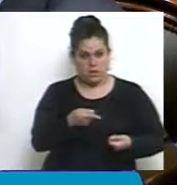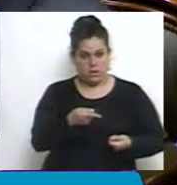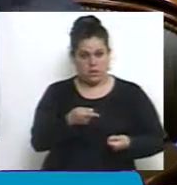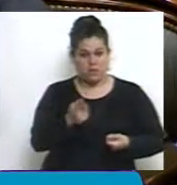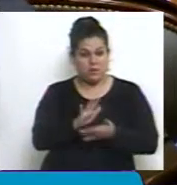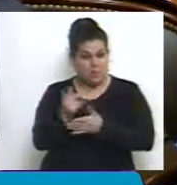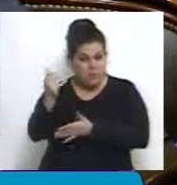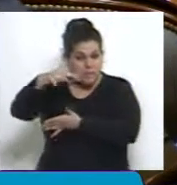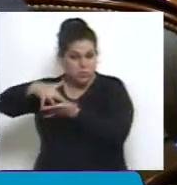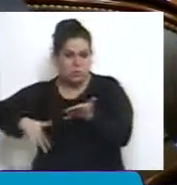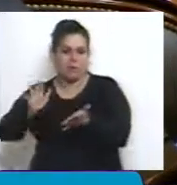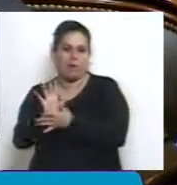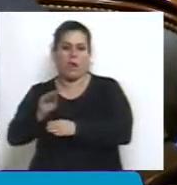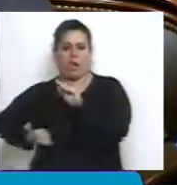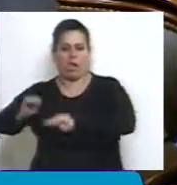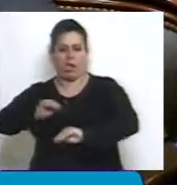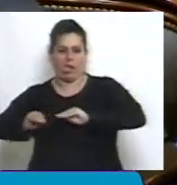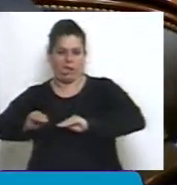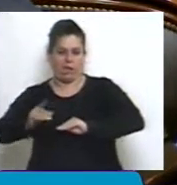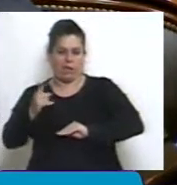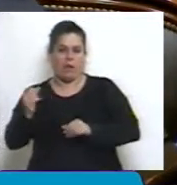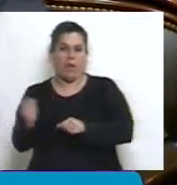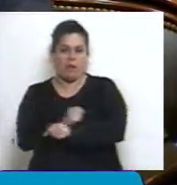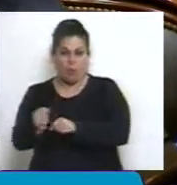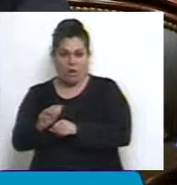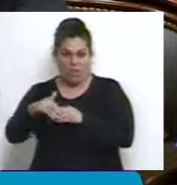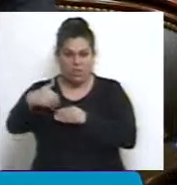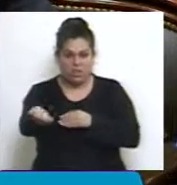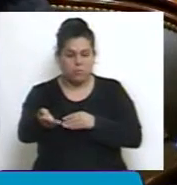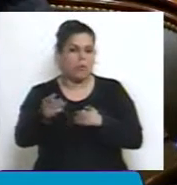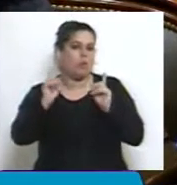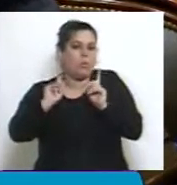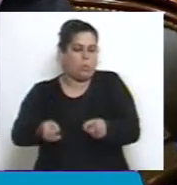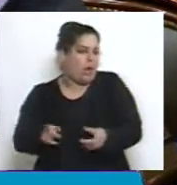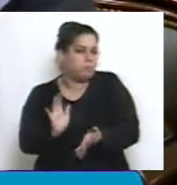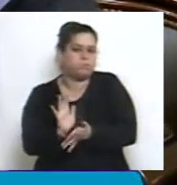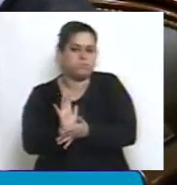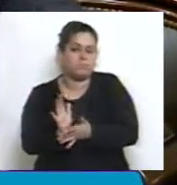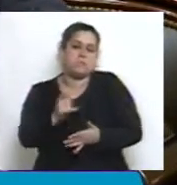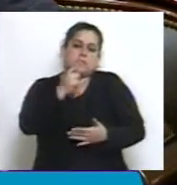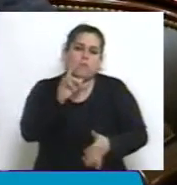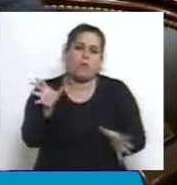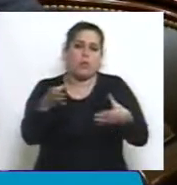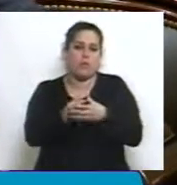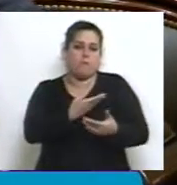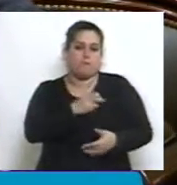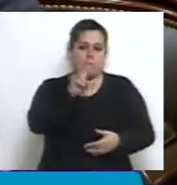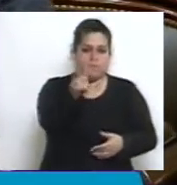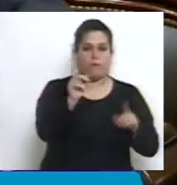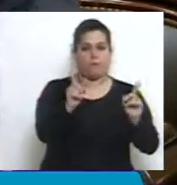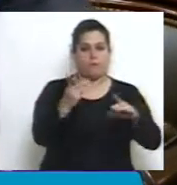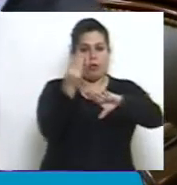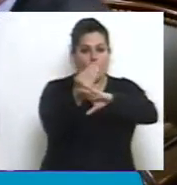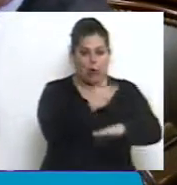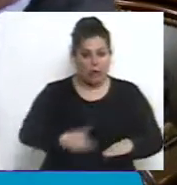Este presupuesto dibujado, aún después de aprobado, va a poder ser, en caso que el oficialismo continuara siendo gobierno,